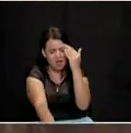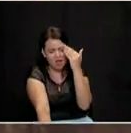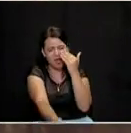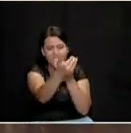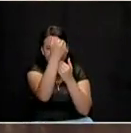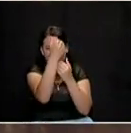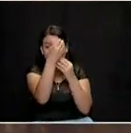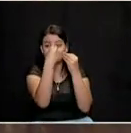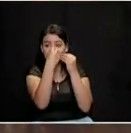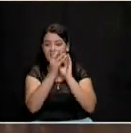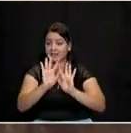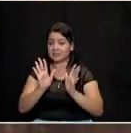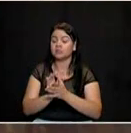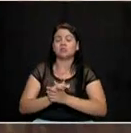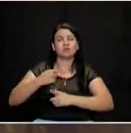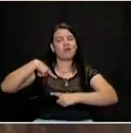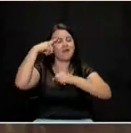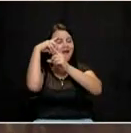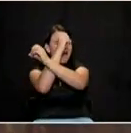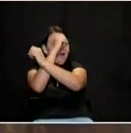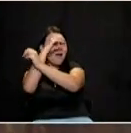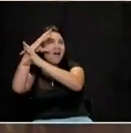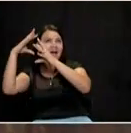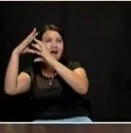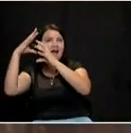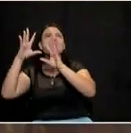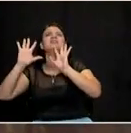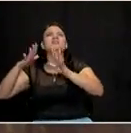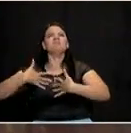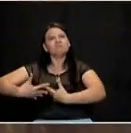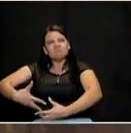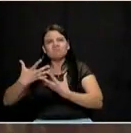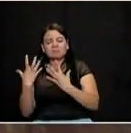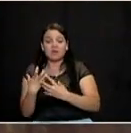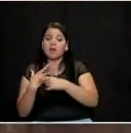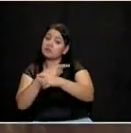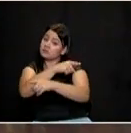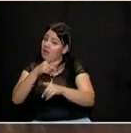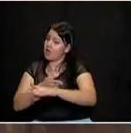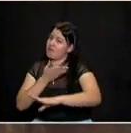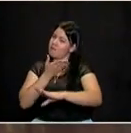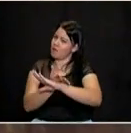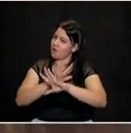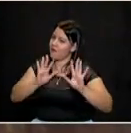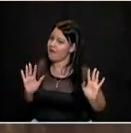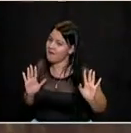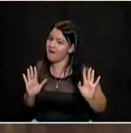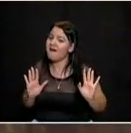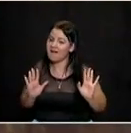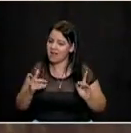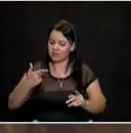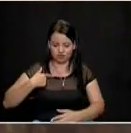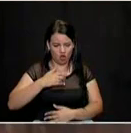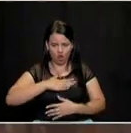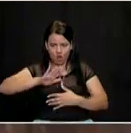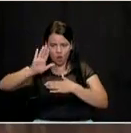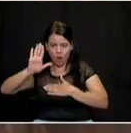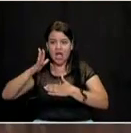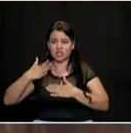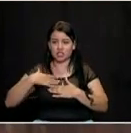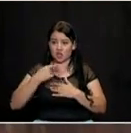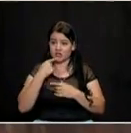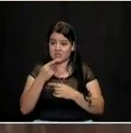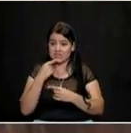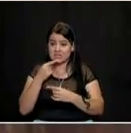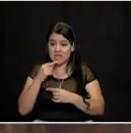en mi vida. Yo estoy soñando en grande y le propongo a los medellinenses que vamos a hacer los segundos pisos viales de la ciudad de Medellín. Soy el único que hable de los segundos pisos viales,